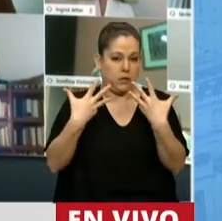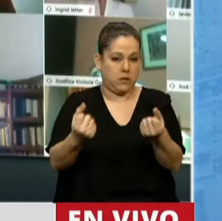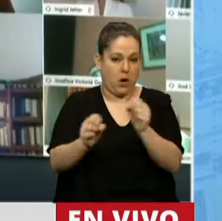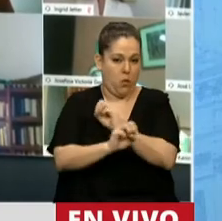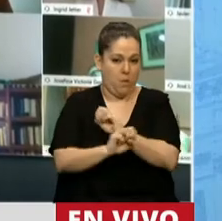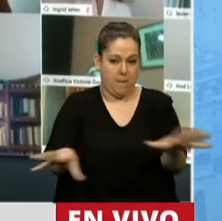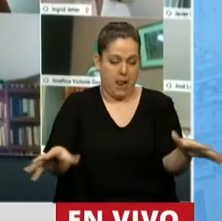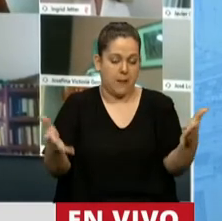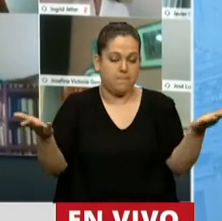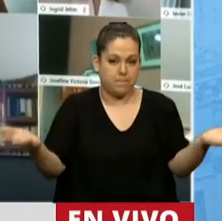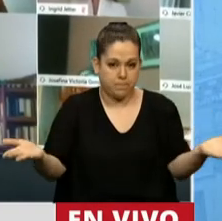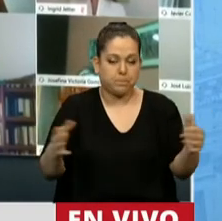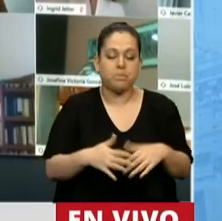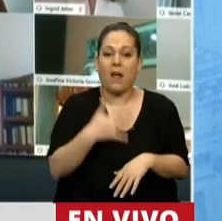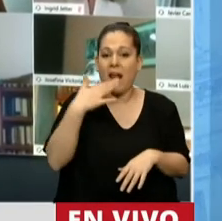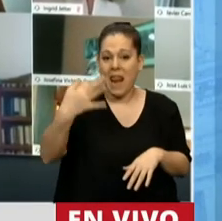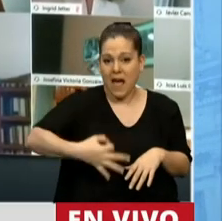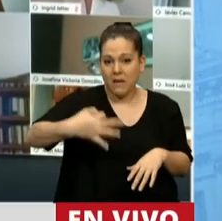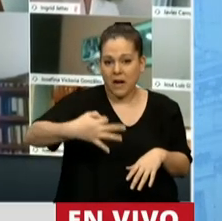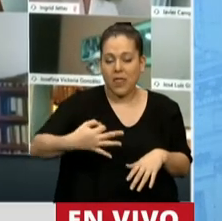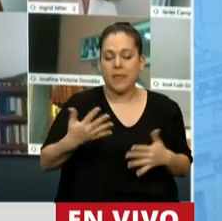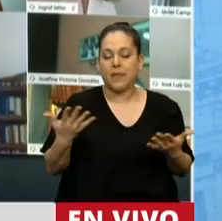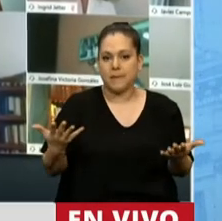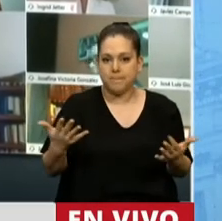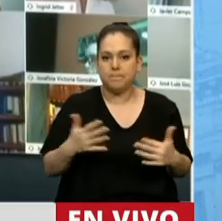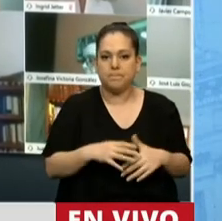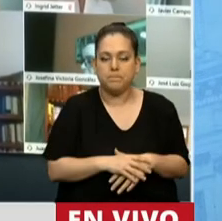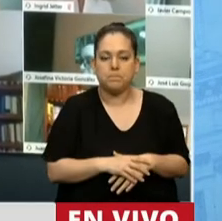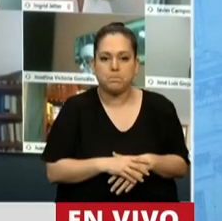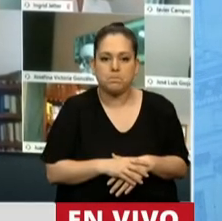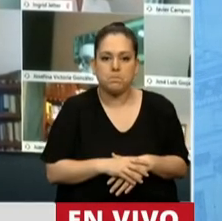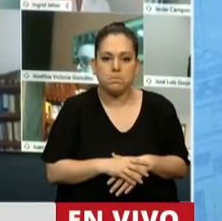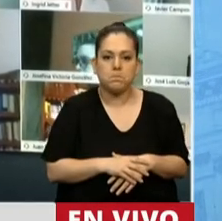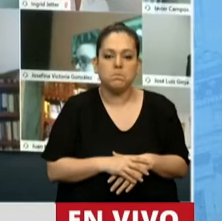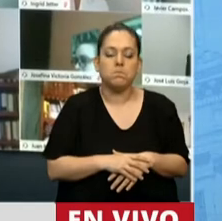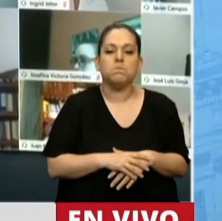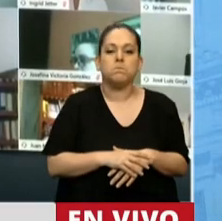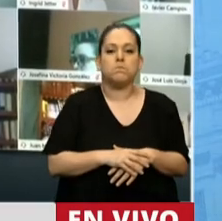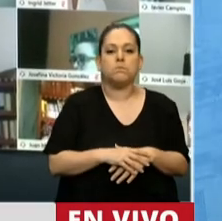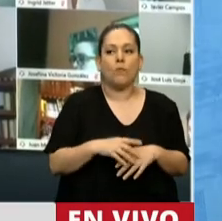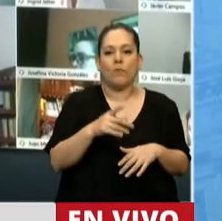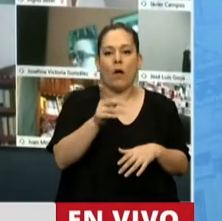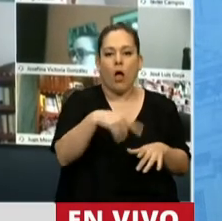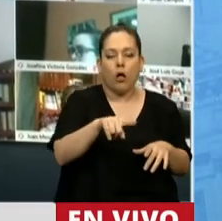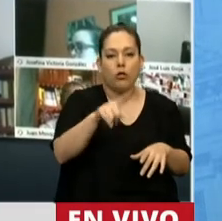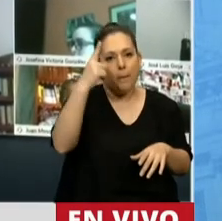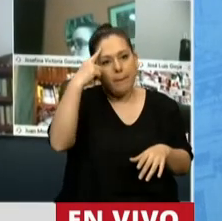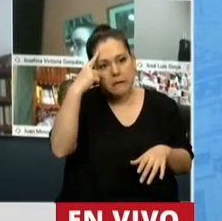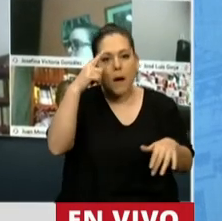La verdad que todos los supuestos se vinieron abajo.